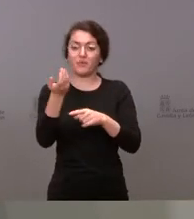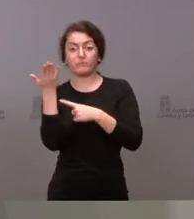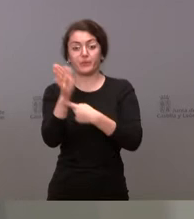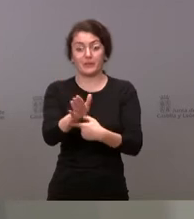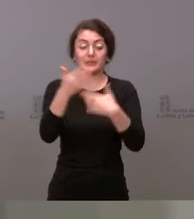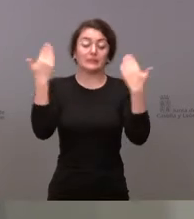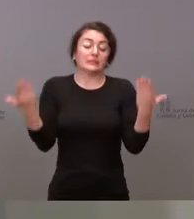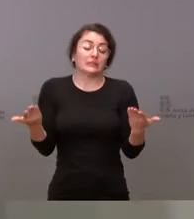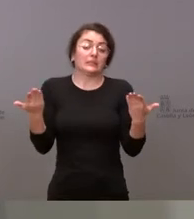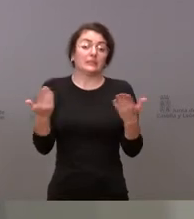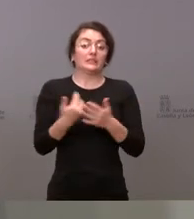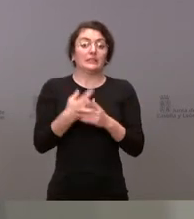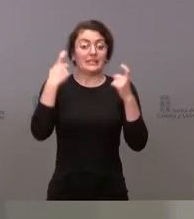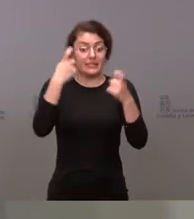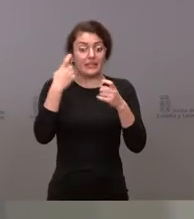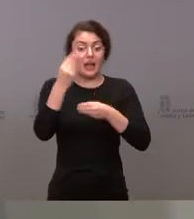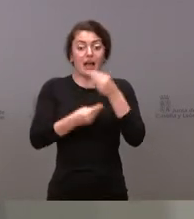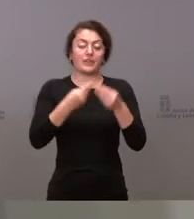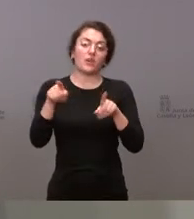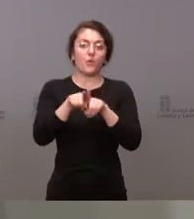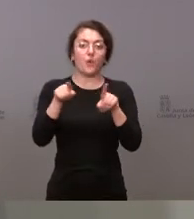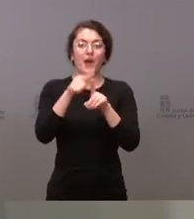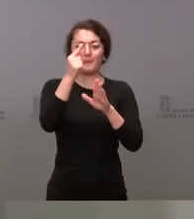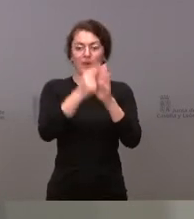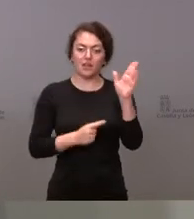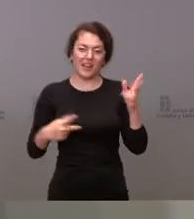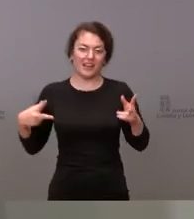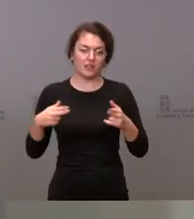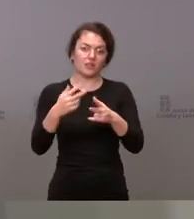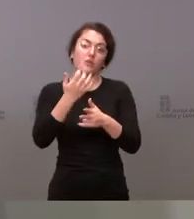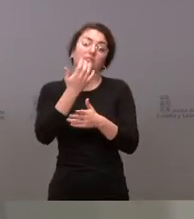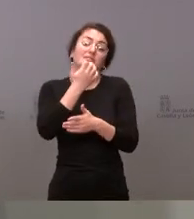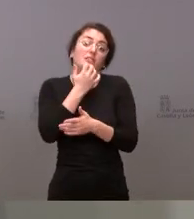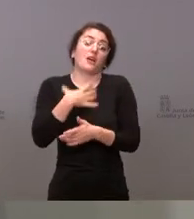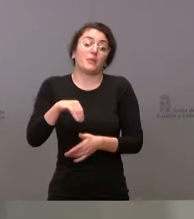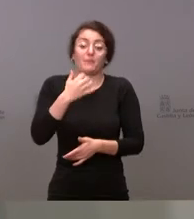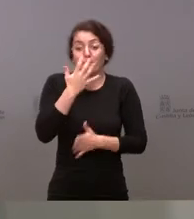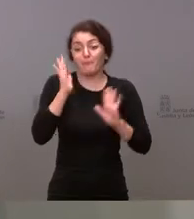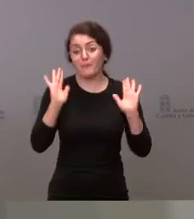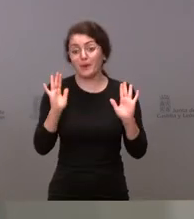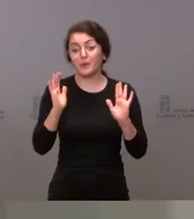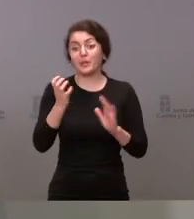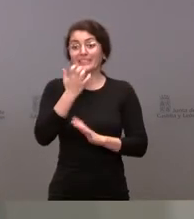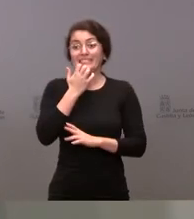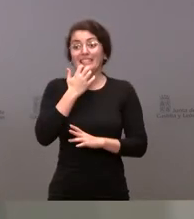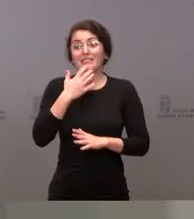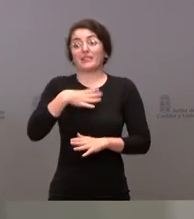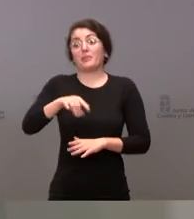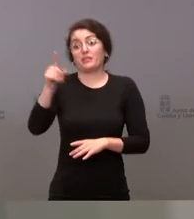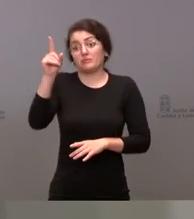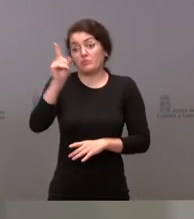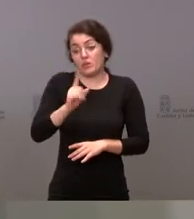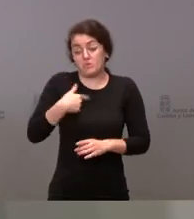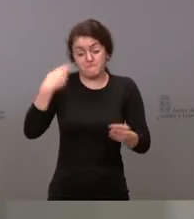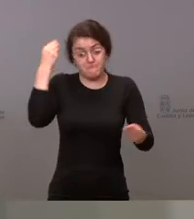poner medidas restrictivas, si es posible, pero si no es posible, lo lógico es lo que piden los usuarios del AVE. Se